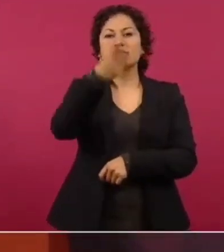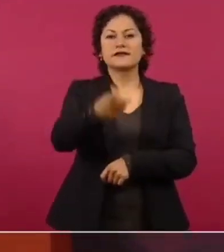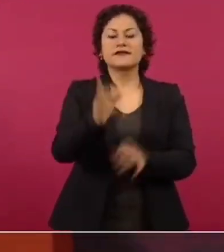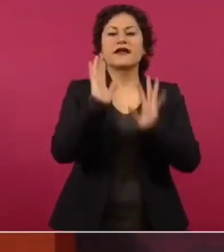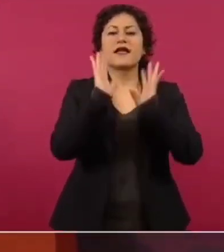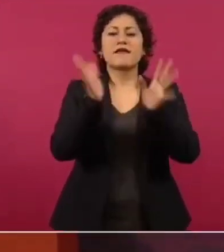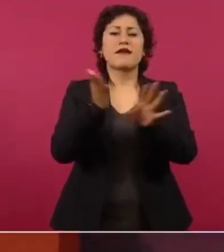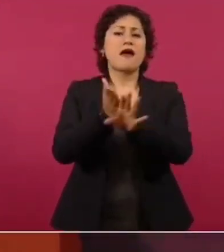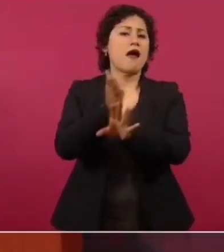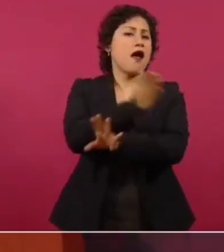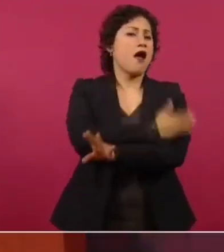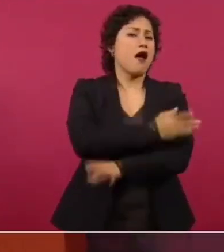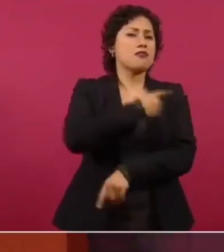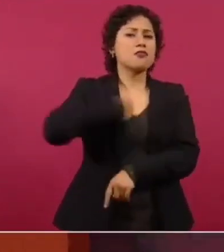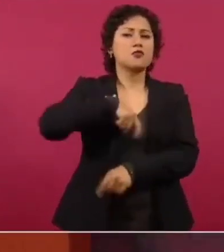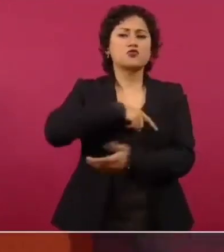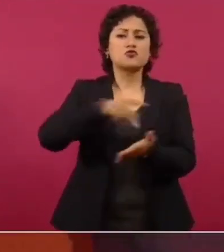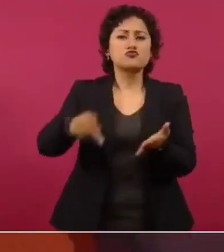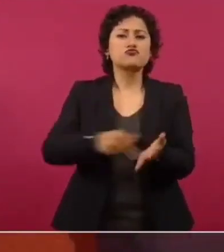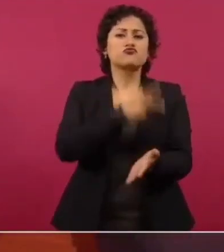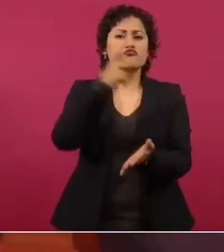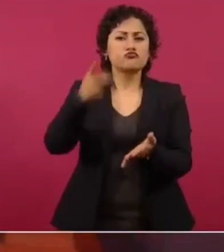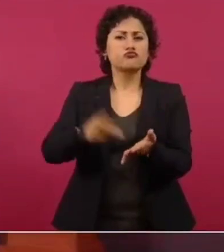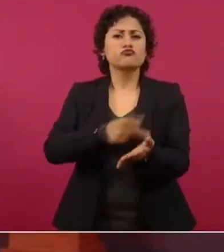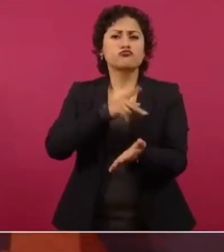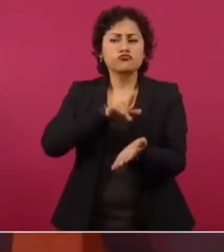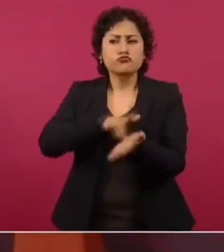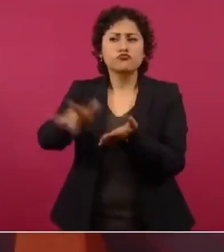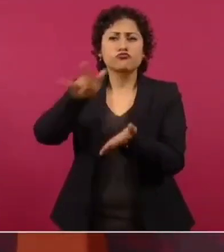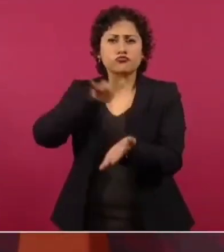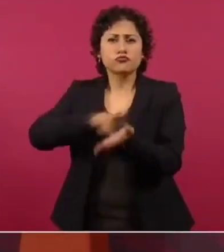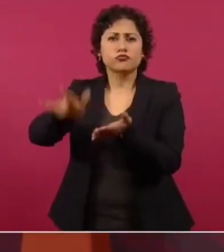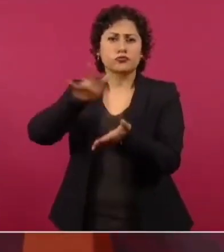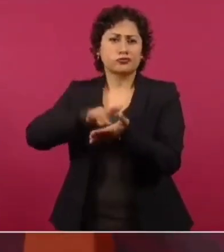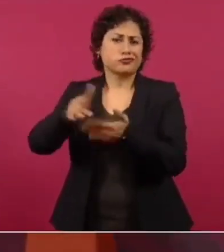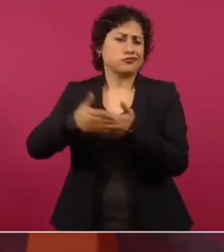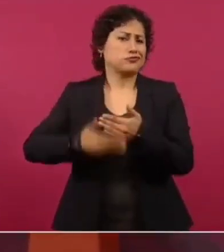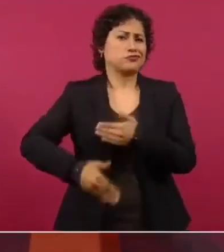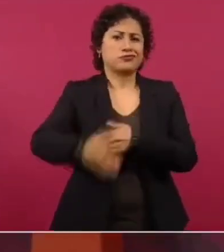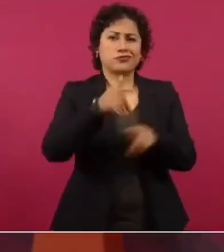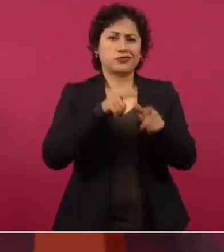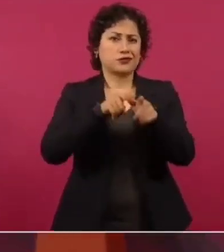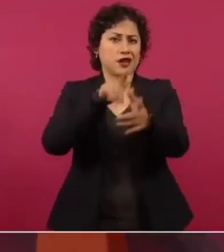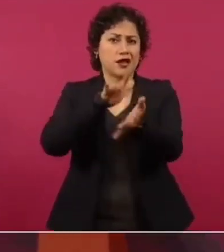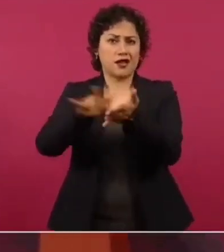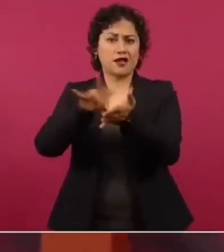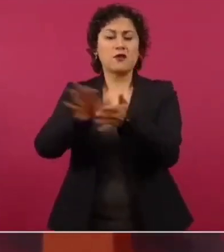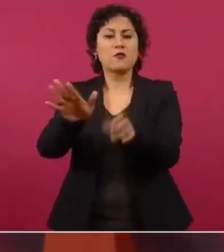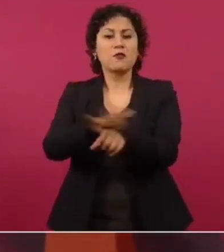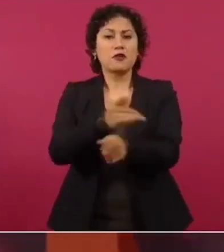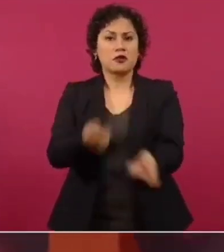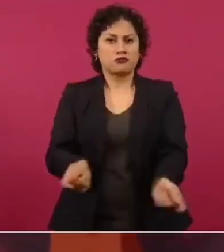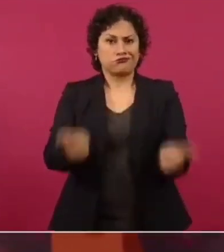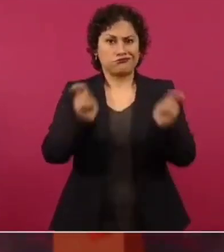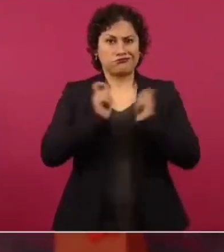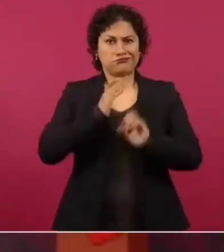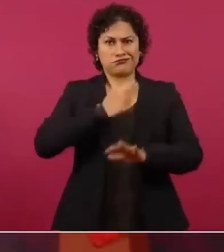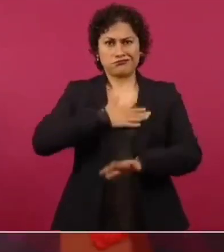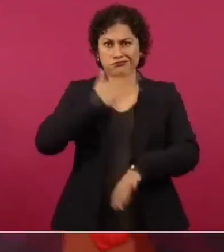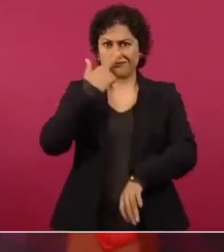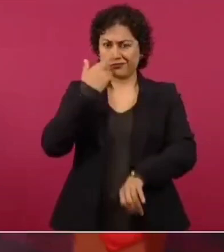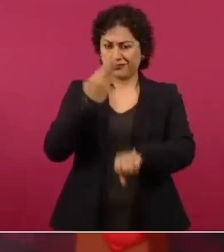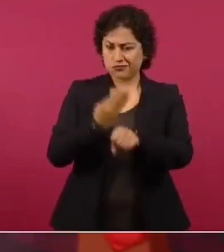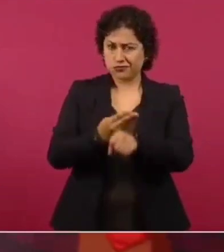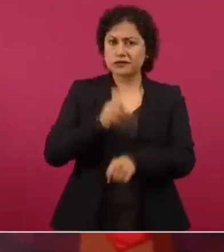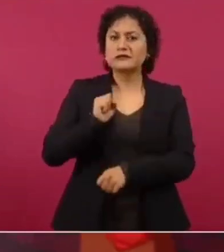otras ocasiones y lo vamos a seguir haciendo, es nuestra responsabilidad, pero eso